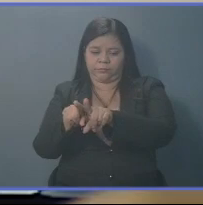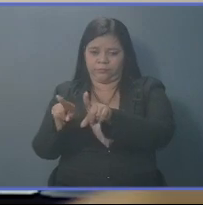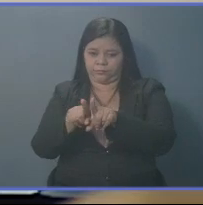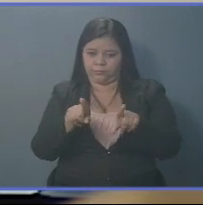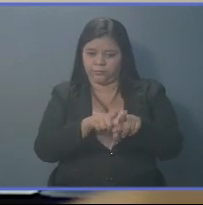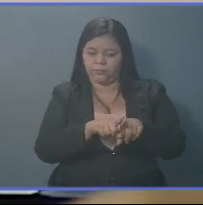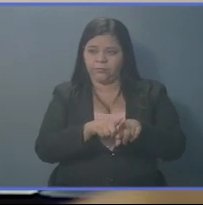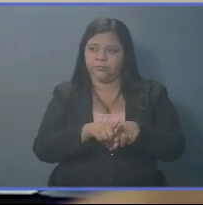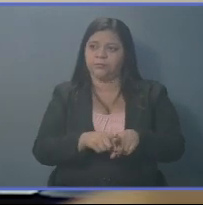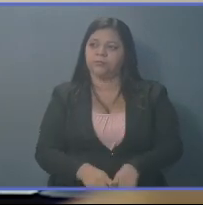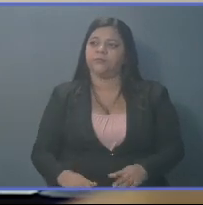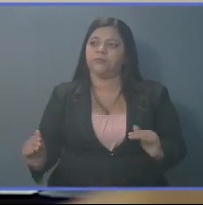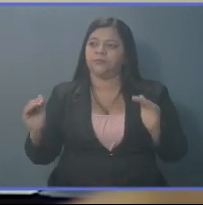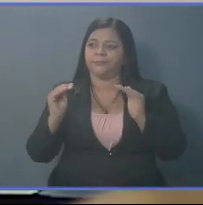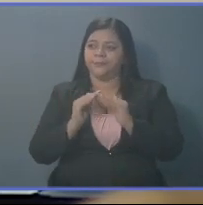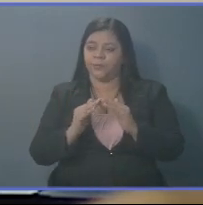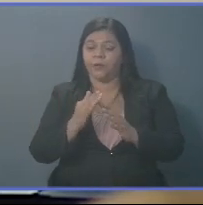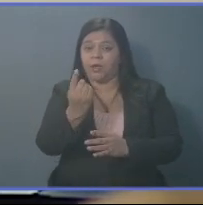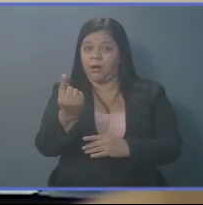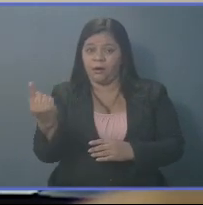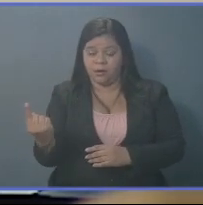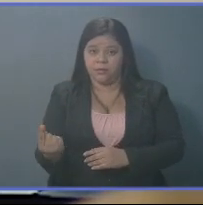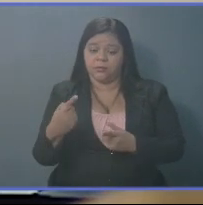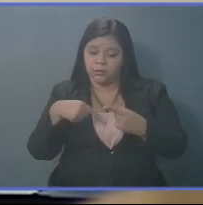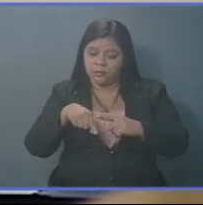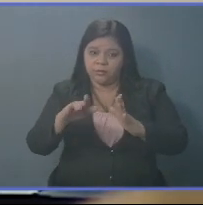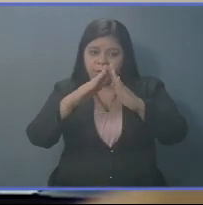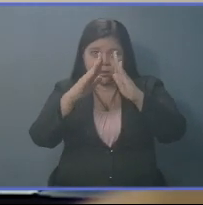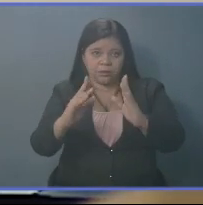Saludar a usted que esté en casa viéndonos a esta hora.